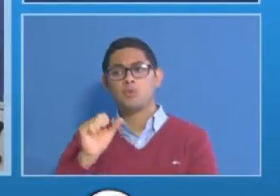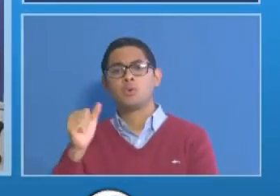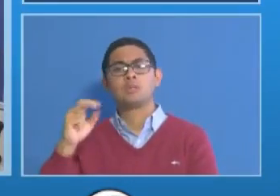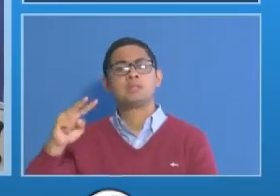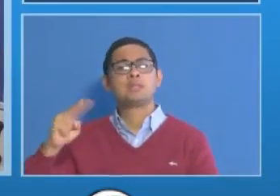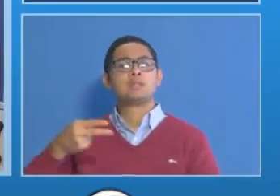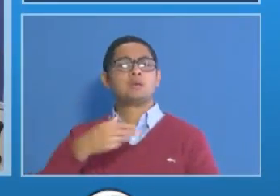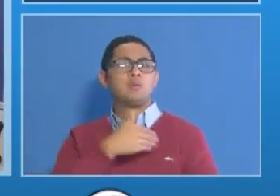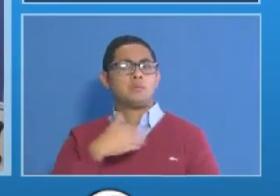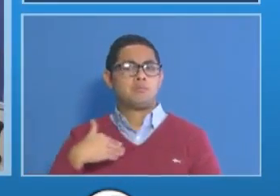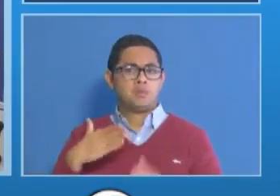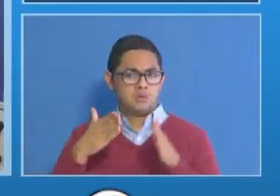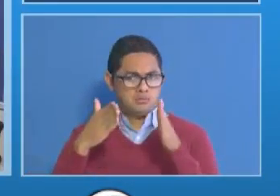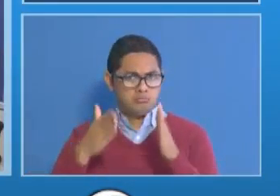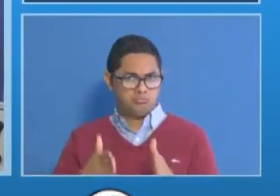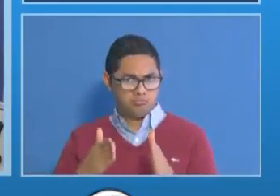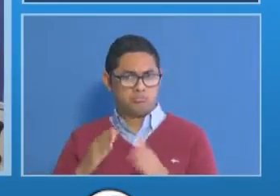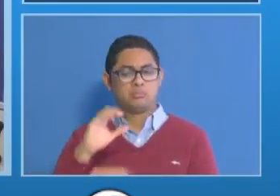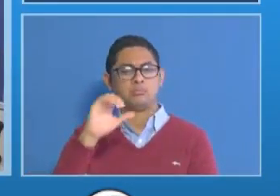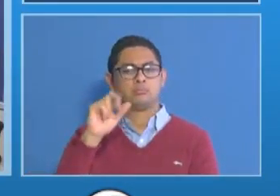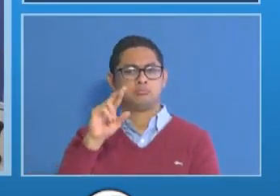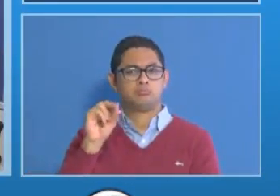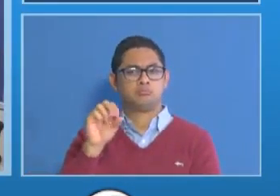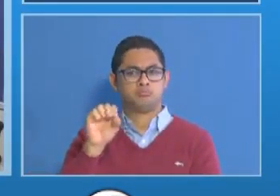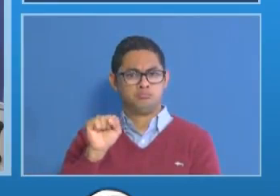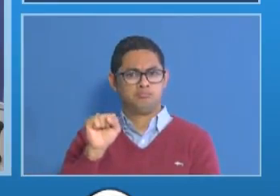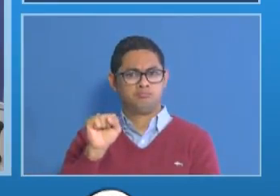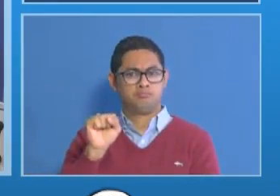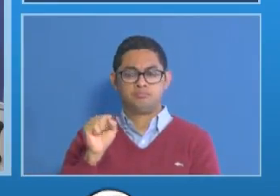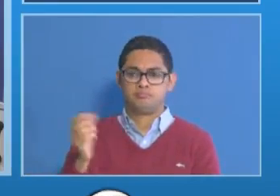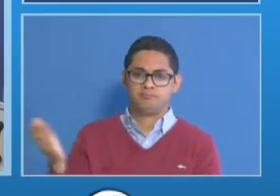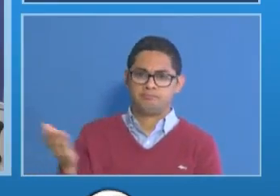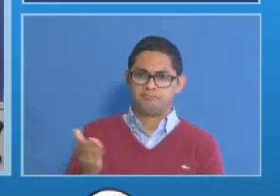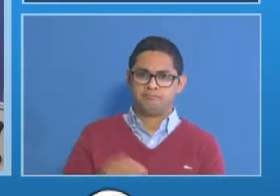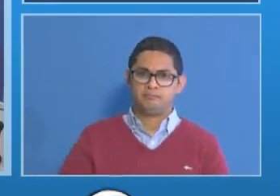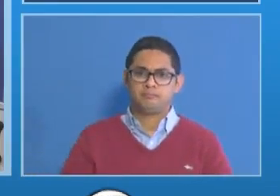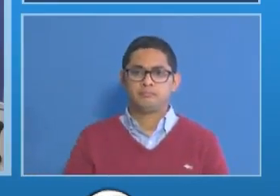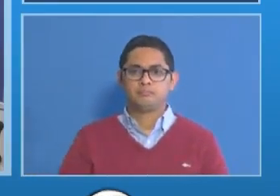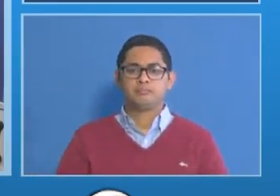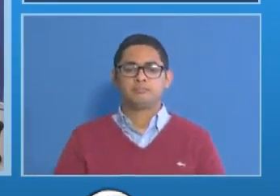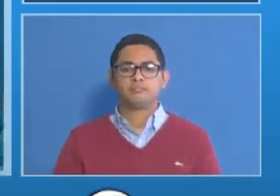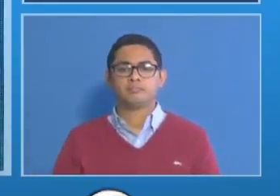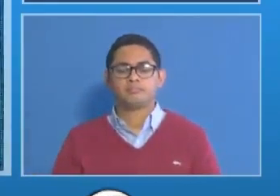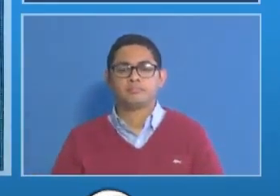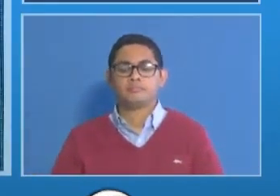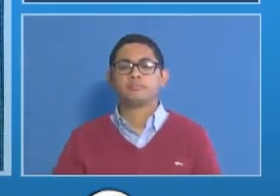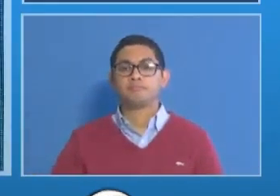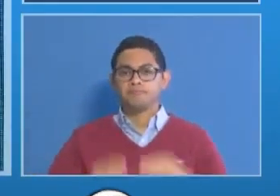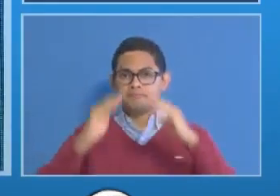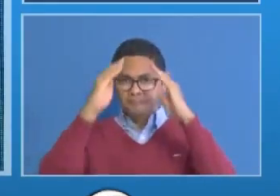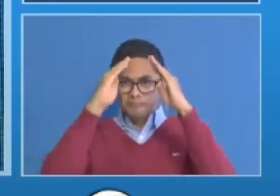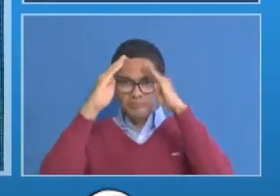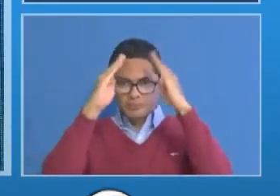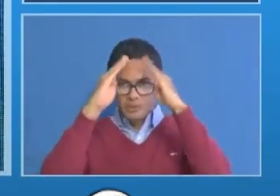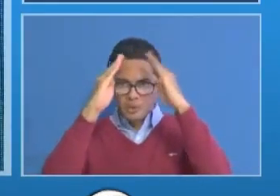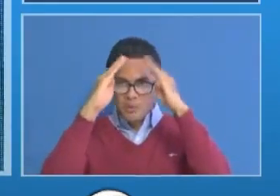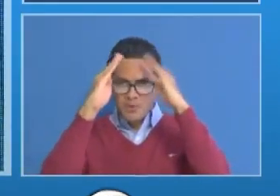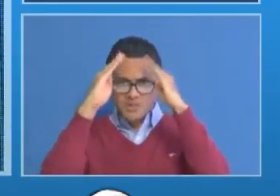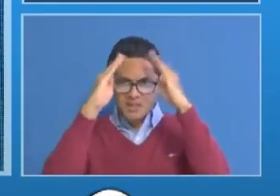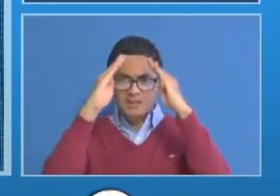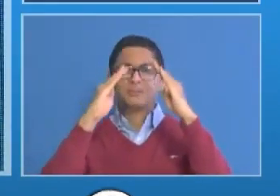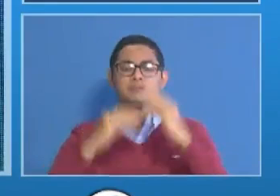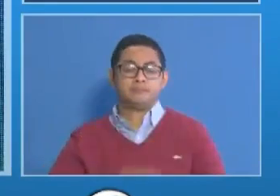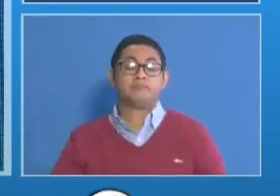de Desarrollo Agropecuario, Carlos Roñoni. Ministra Turner, la audiencia es suya. Muy buenas tardes, Panamá. El